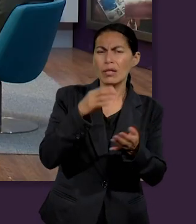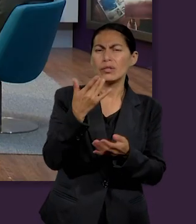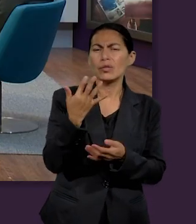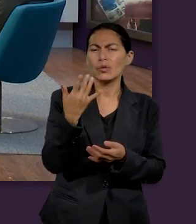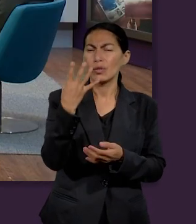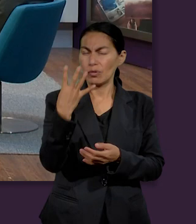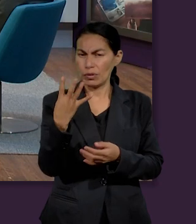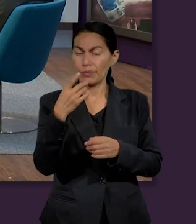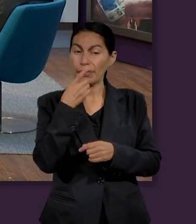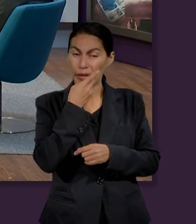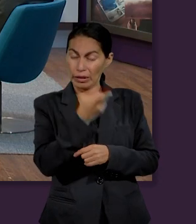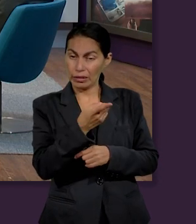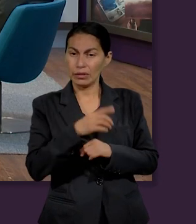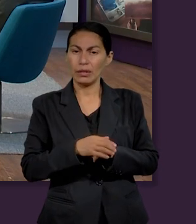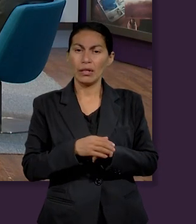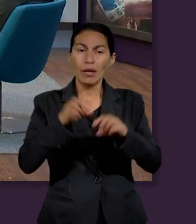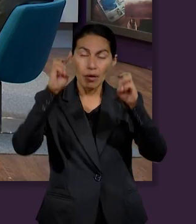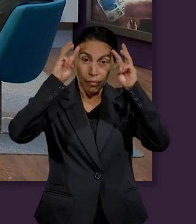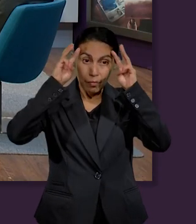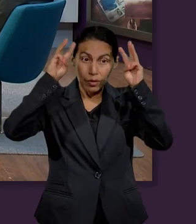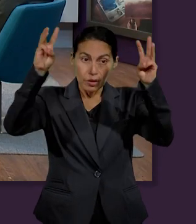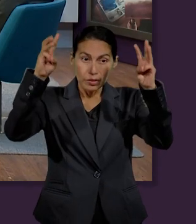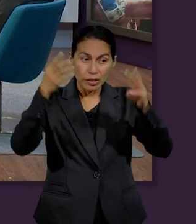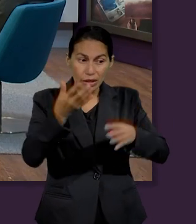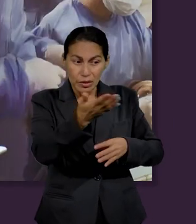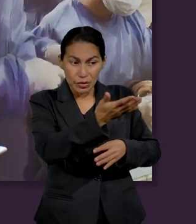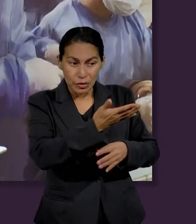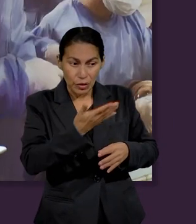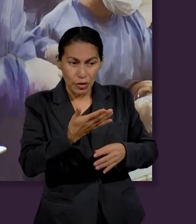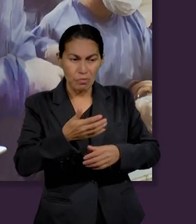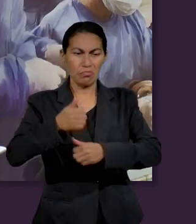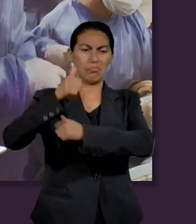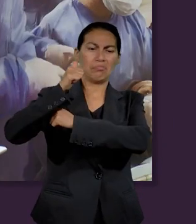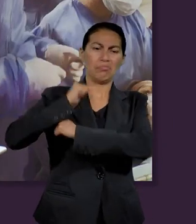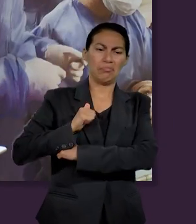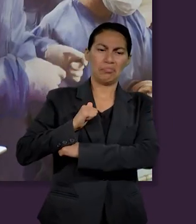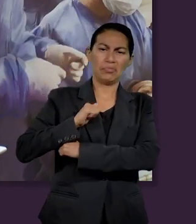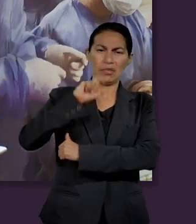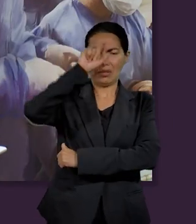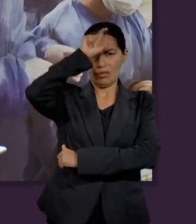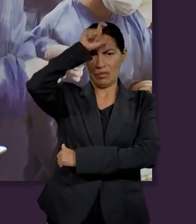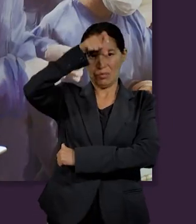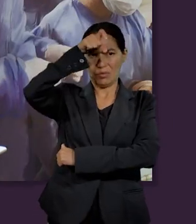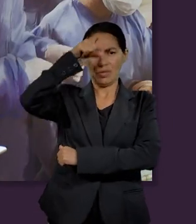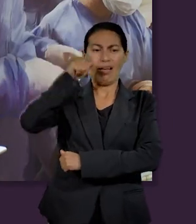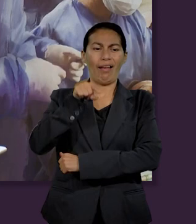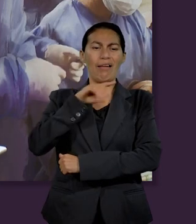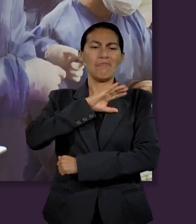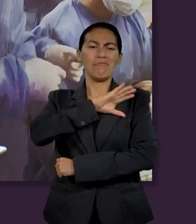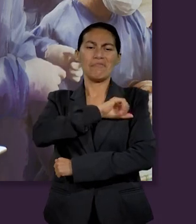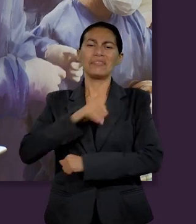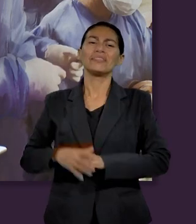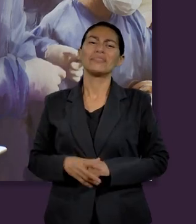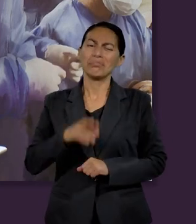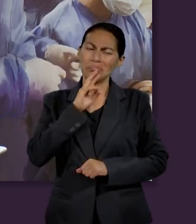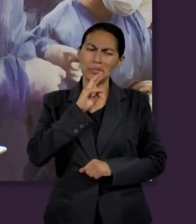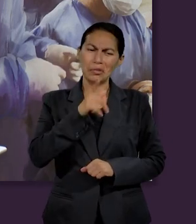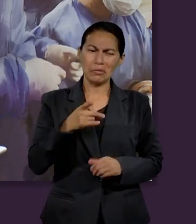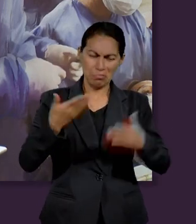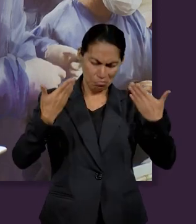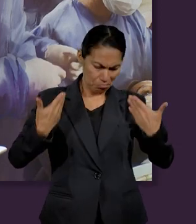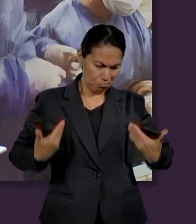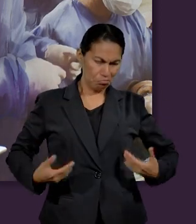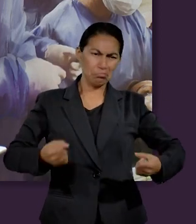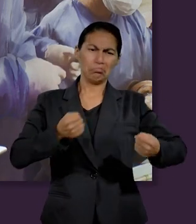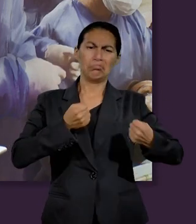que dice que Moisés era el favorito del ejército egipcio o sea seguramente él era uno de los mejores militares